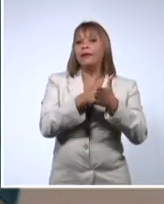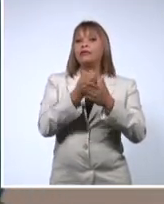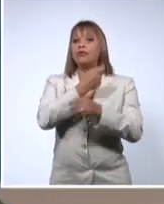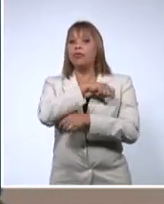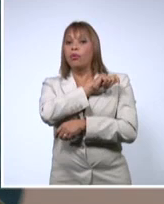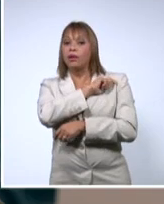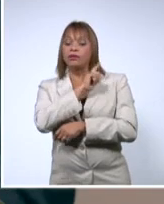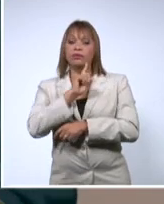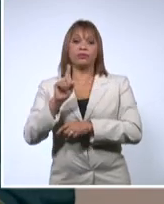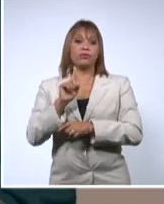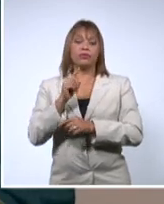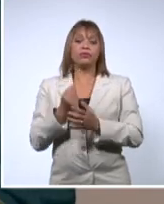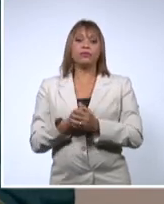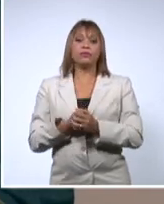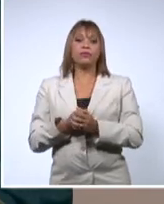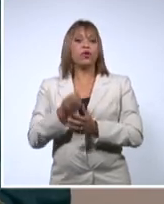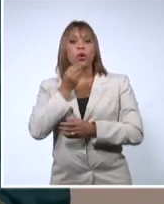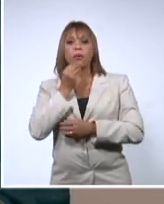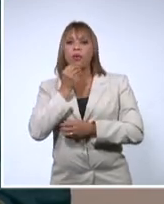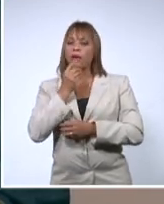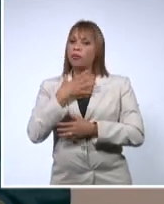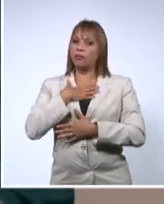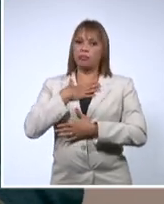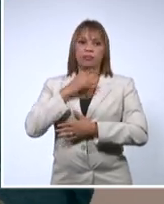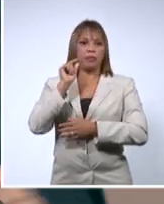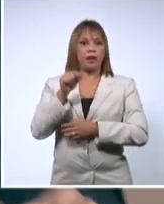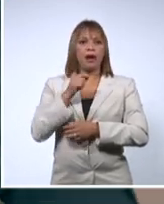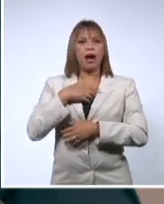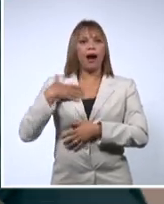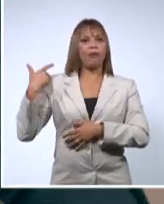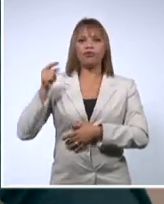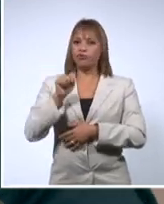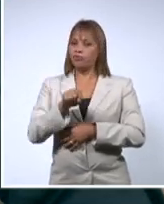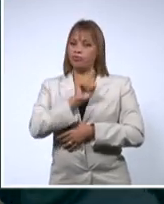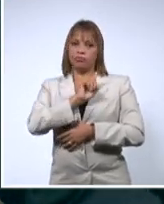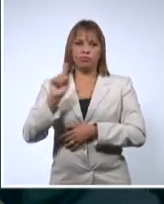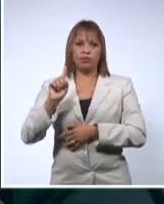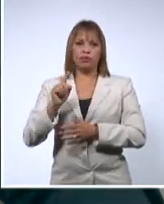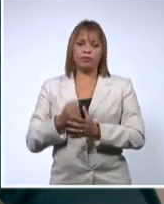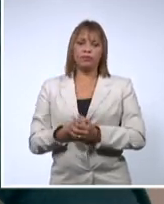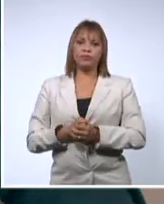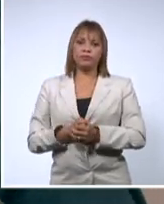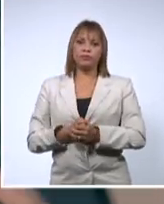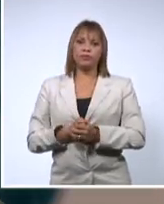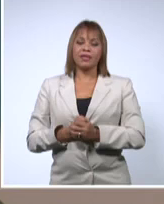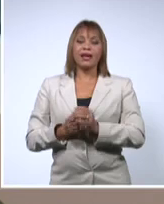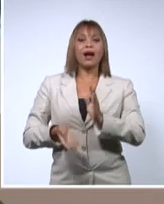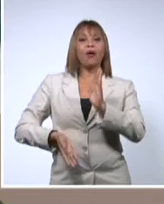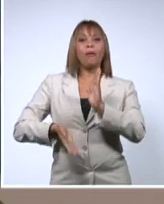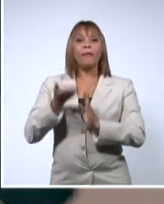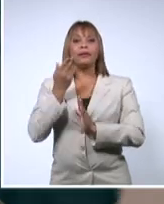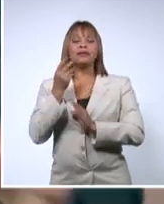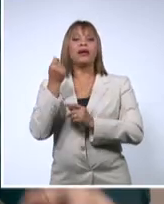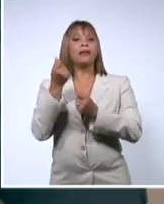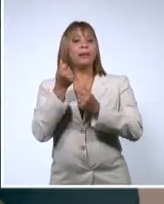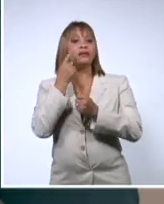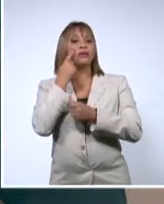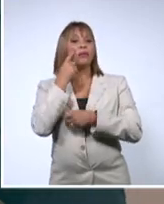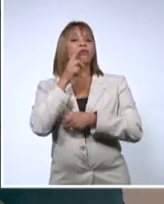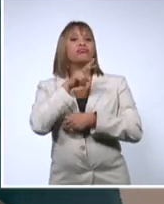Y no podemos permitir esos abusos de incrementos de precios que estamos viendo